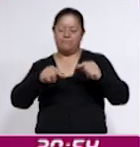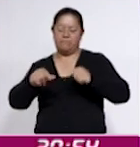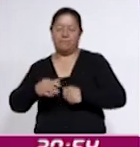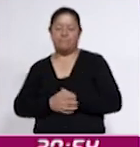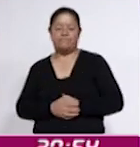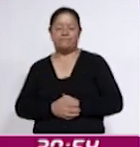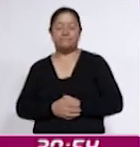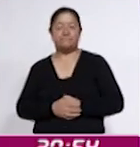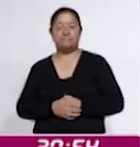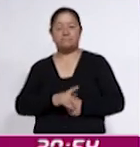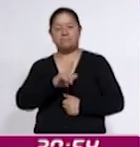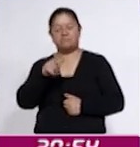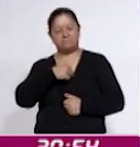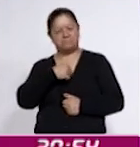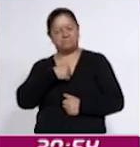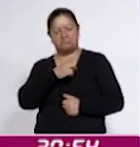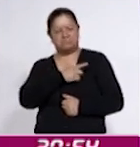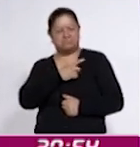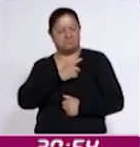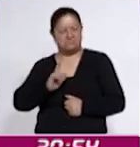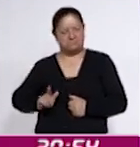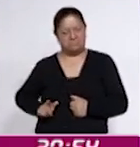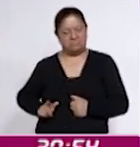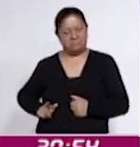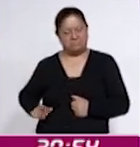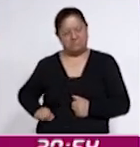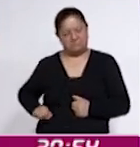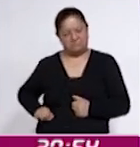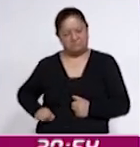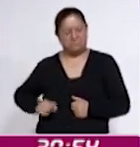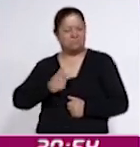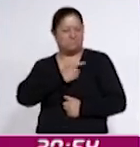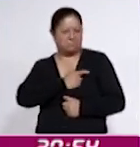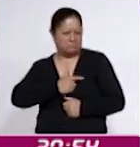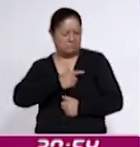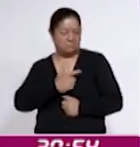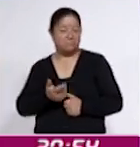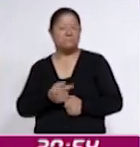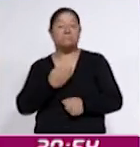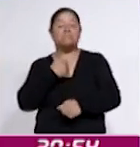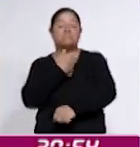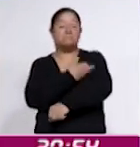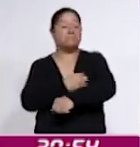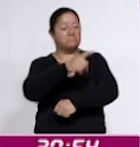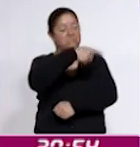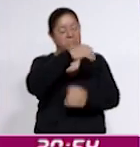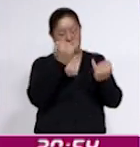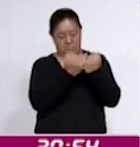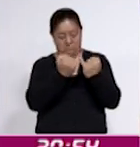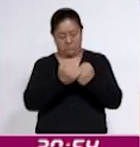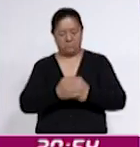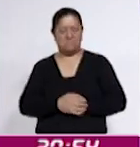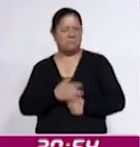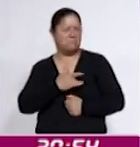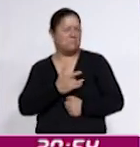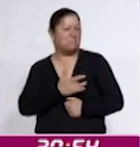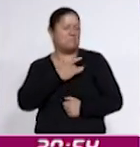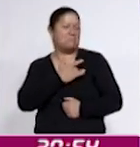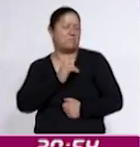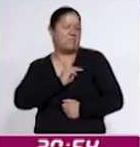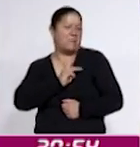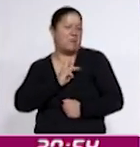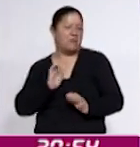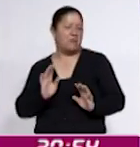Pero creo que desarrollé un gusto, aparte de que varios de mi familia juegan. Pues no sé, simplemente lo sentí como parte de mí